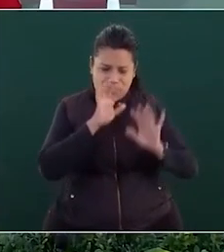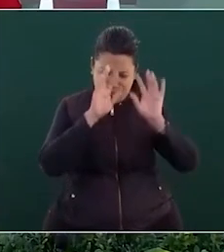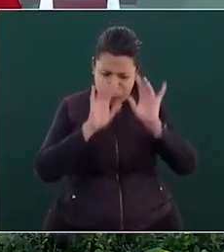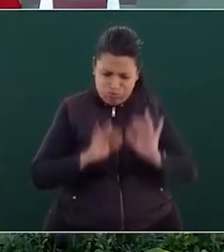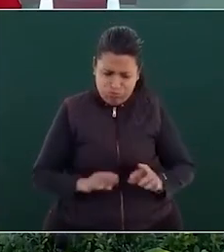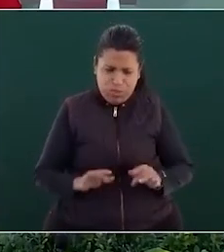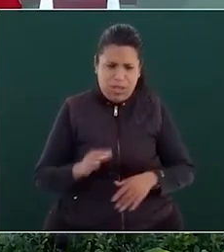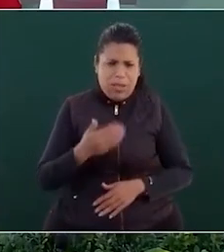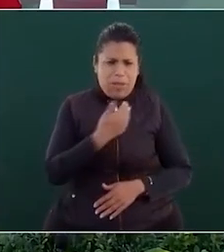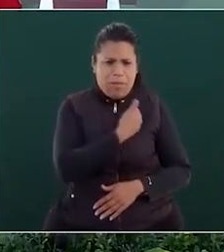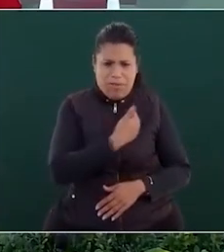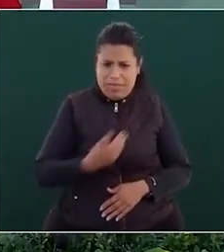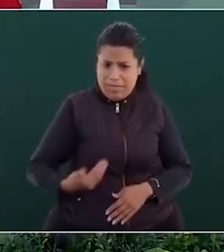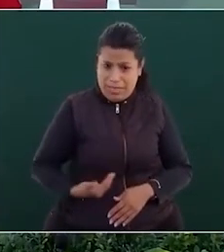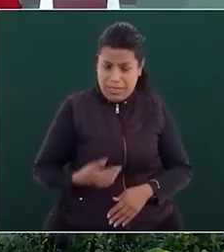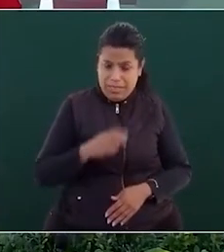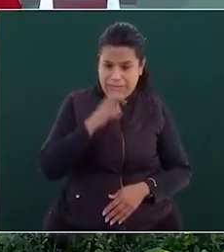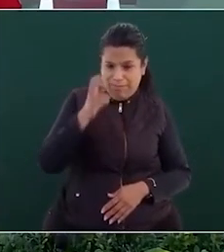presidencial